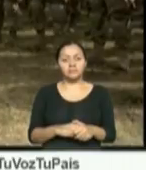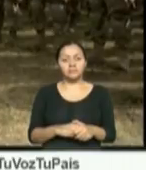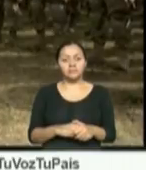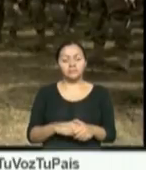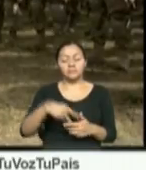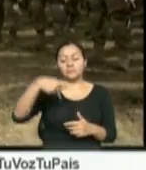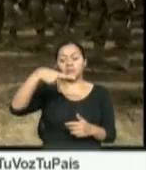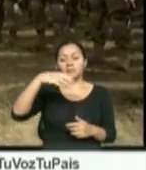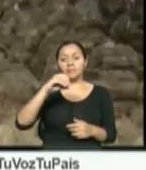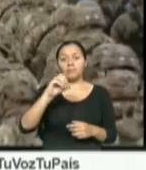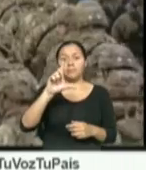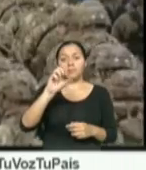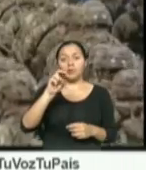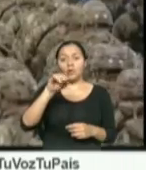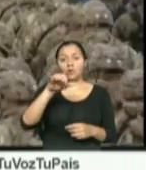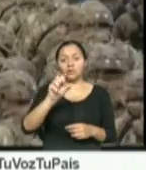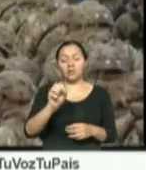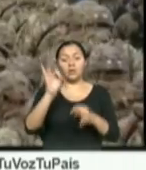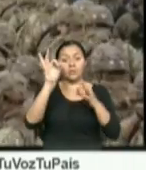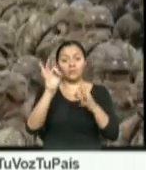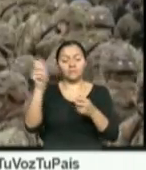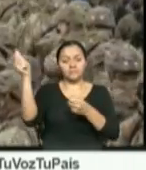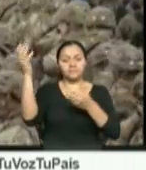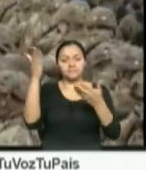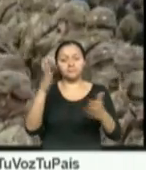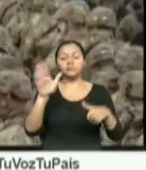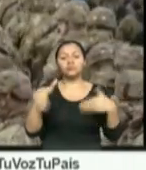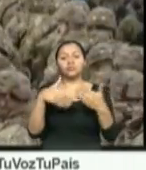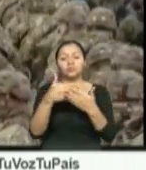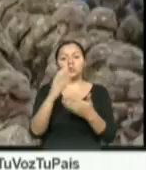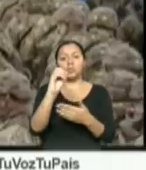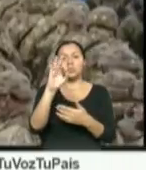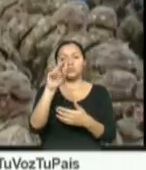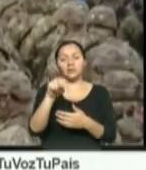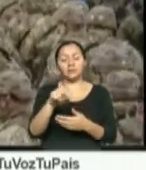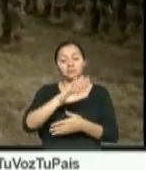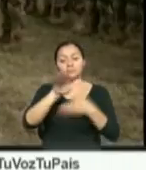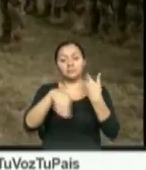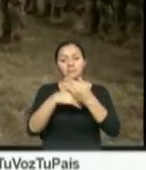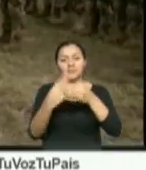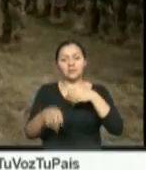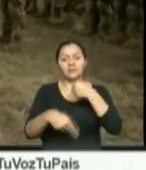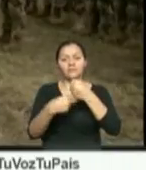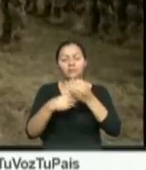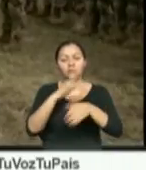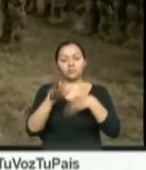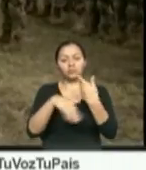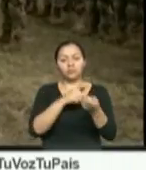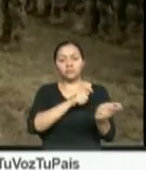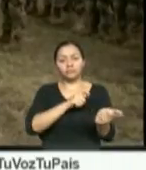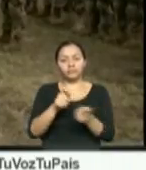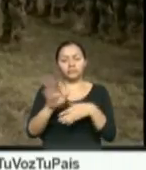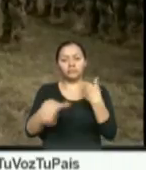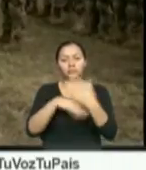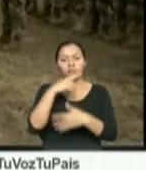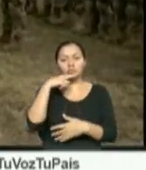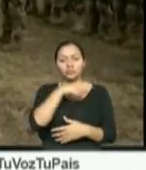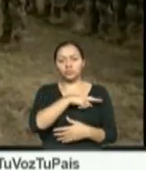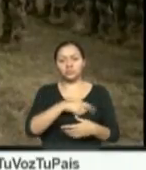Polonia da oficialmente la bienvenida a los militares de la OTAN desplegados para reforzar el flanco oriental y contener a Rusia.